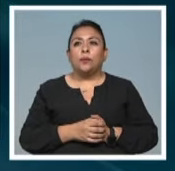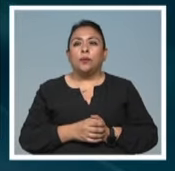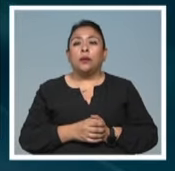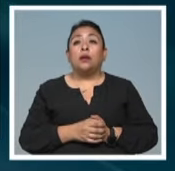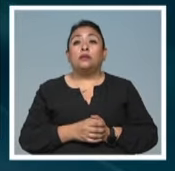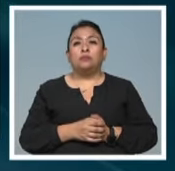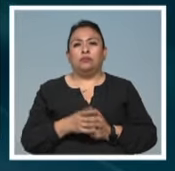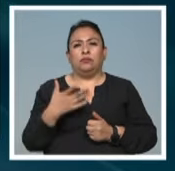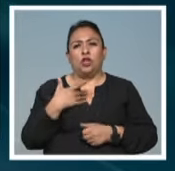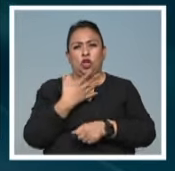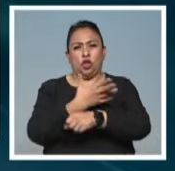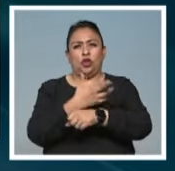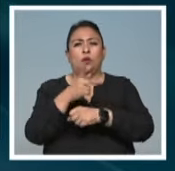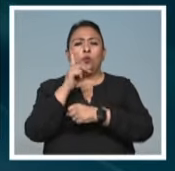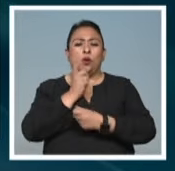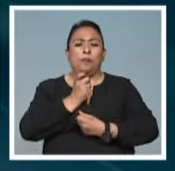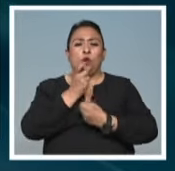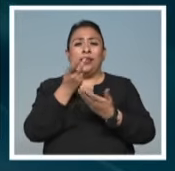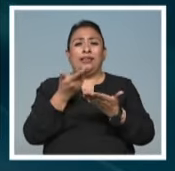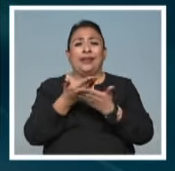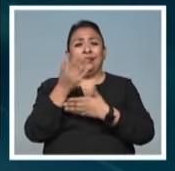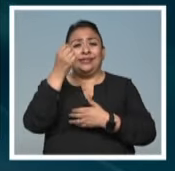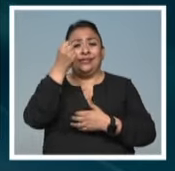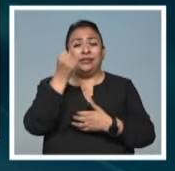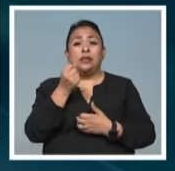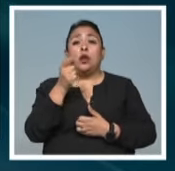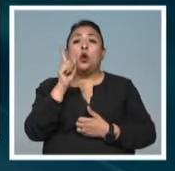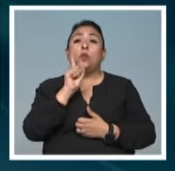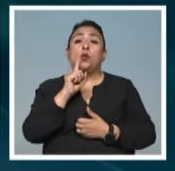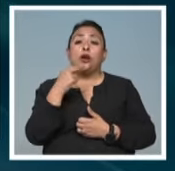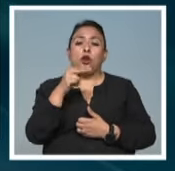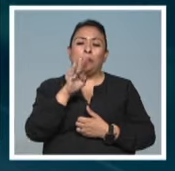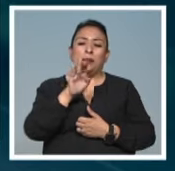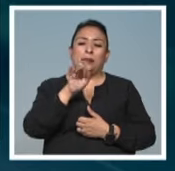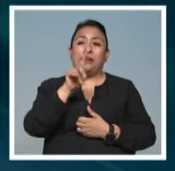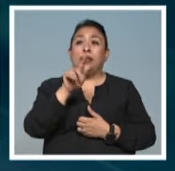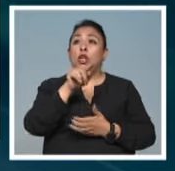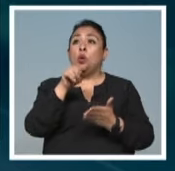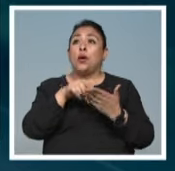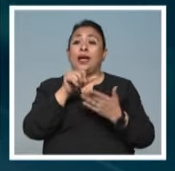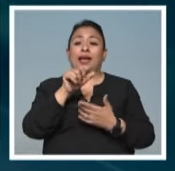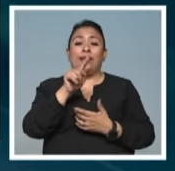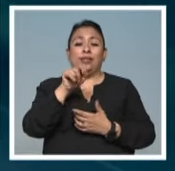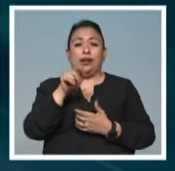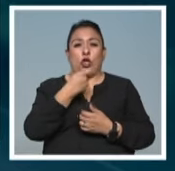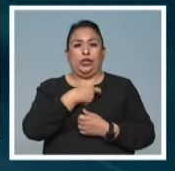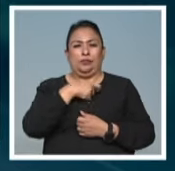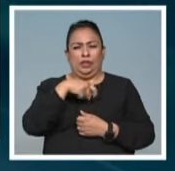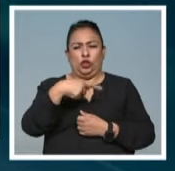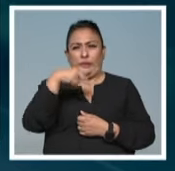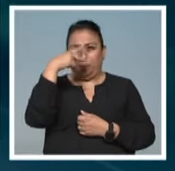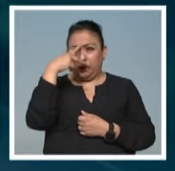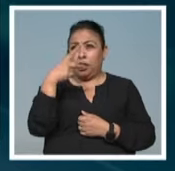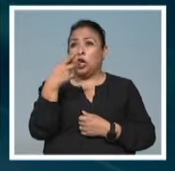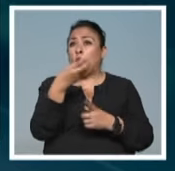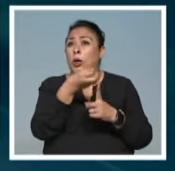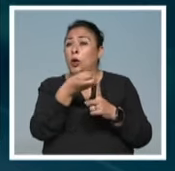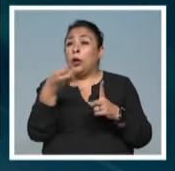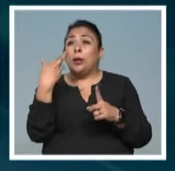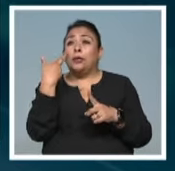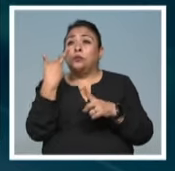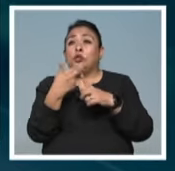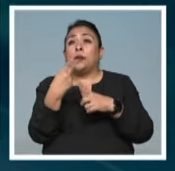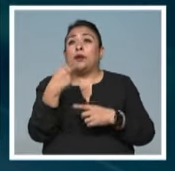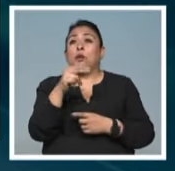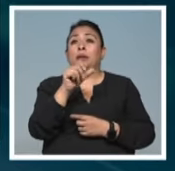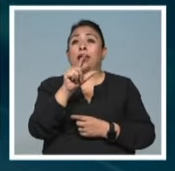Bajo la coordinación de la poeta sinaloense Beatriz Saavedra, el Ateneo Español de México organizó el ciclo Alfonso Reyes,